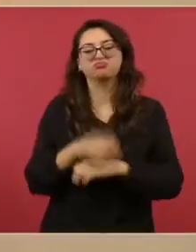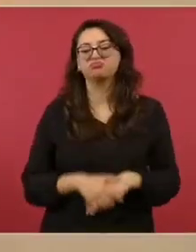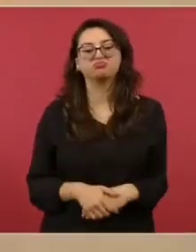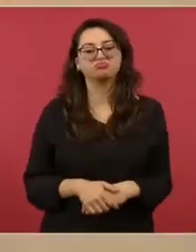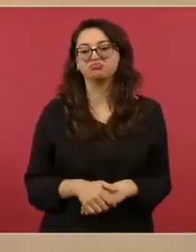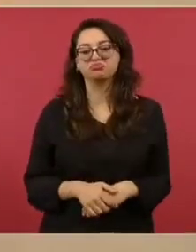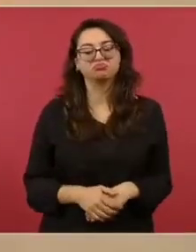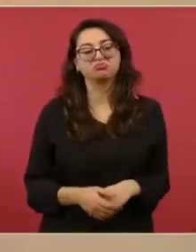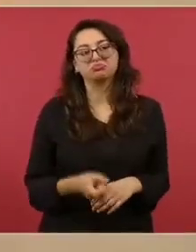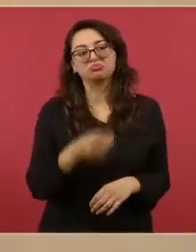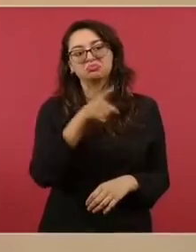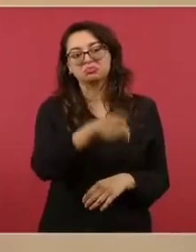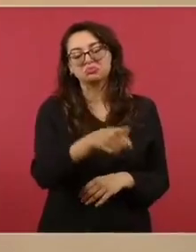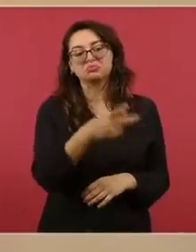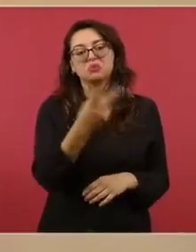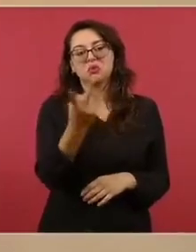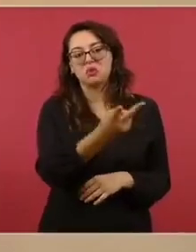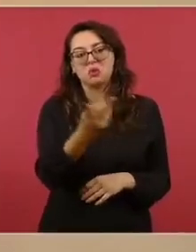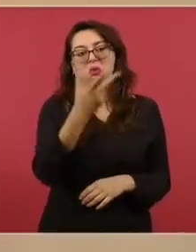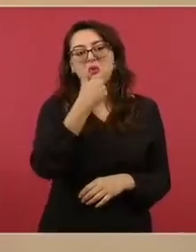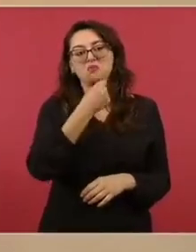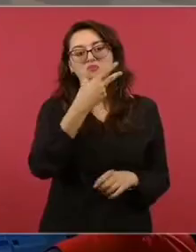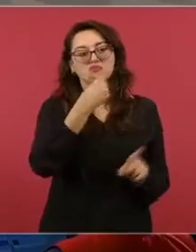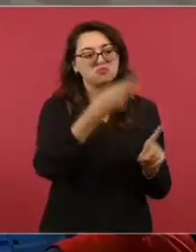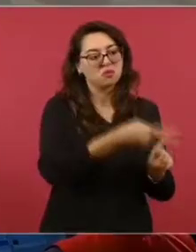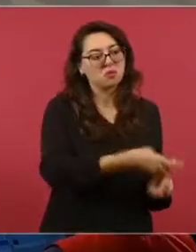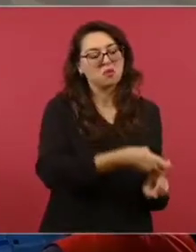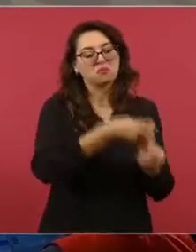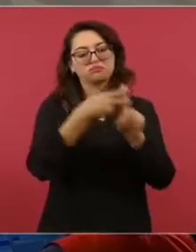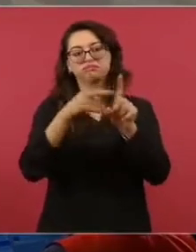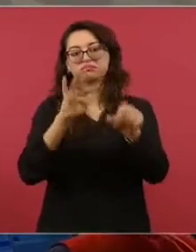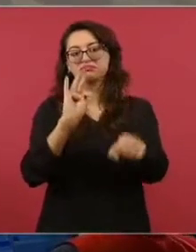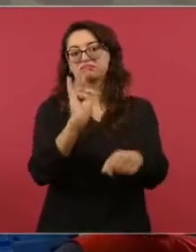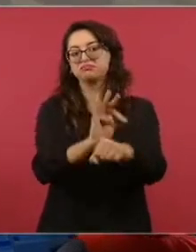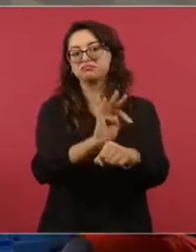de desaparición forzada de José Francisco N. ¿Sería cuánto, señor presidente? Me permito.